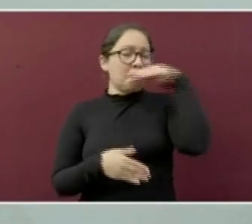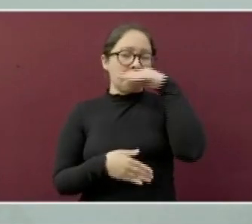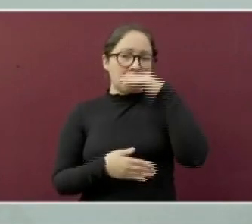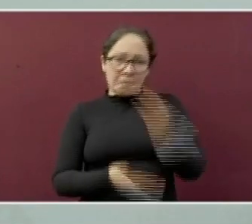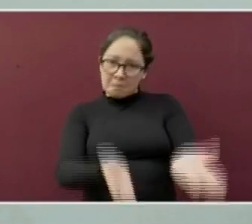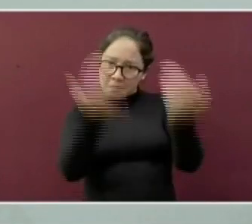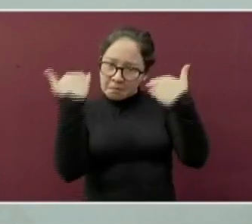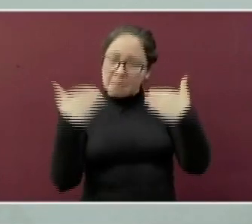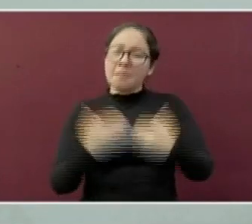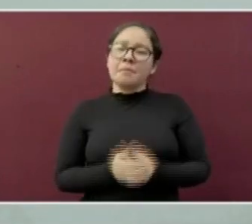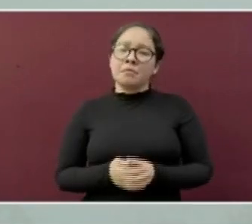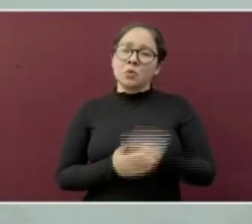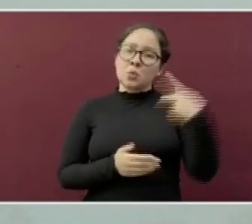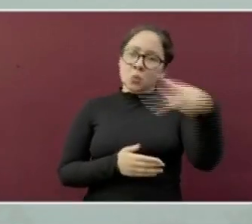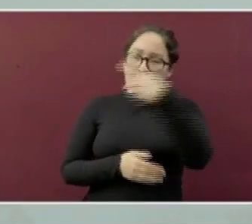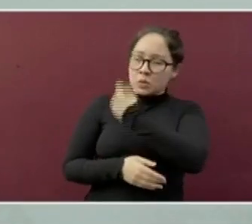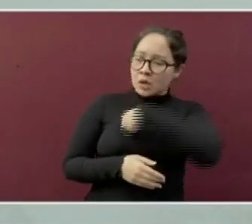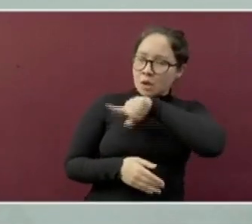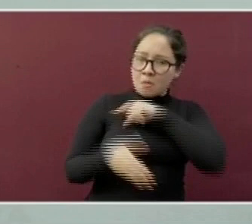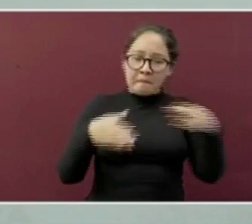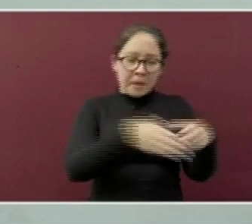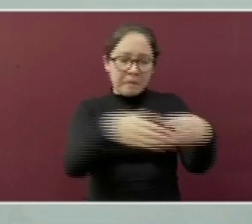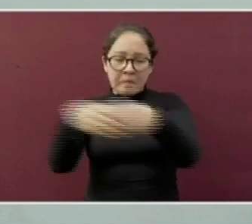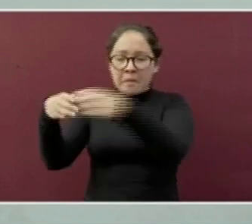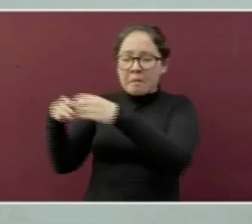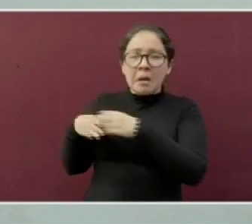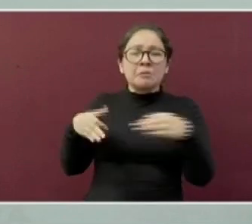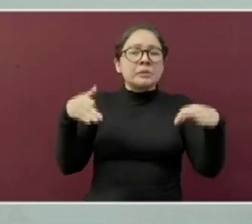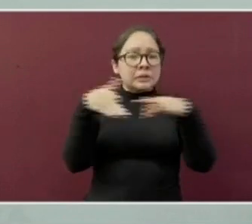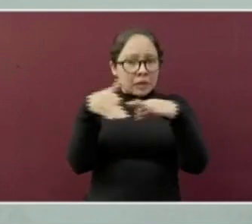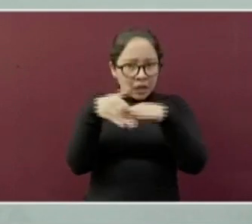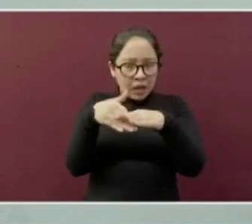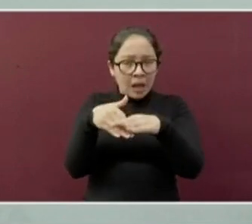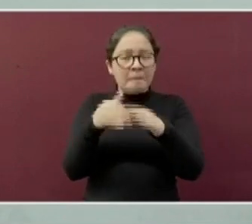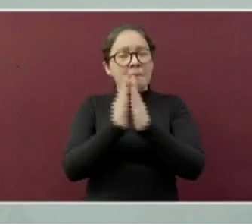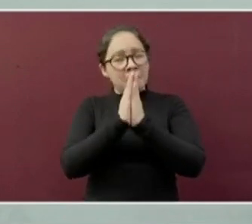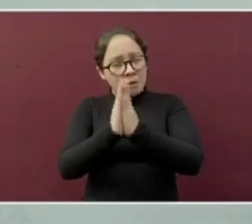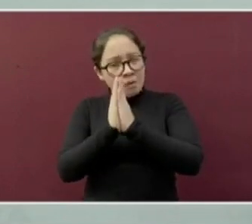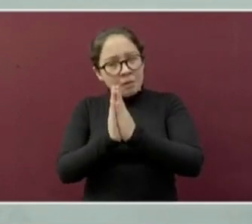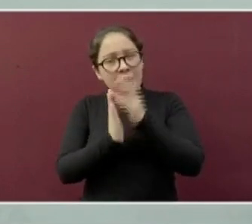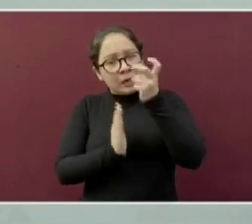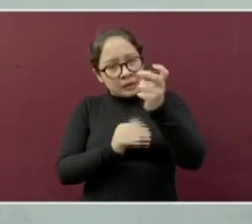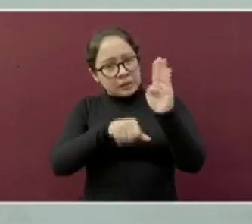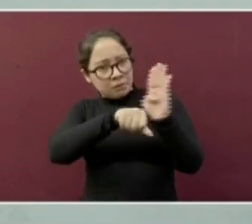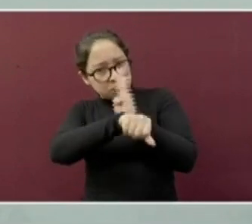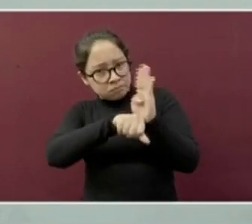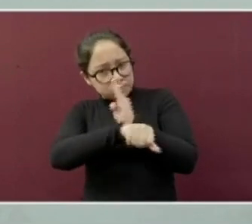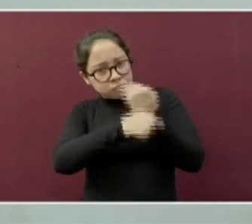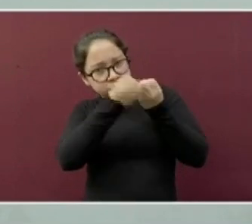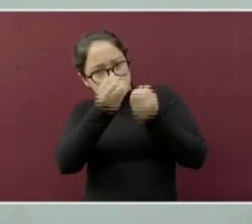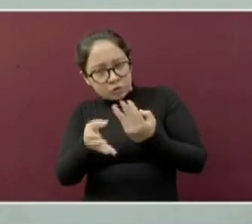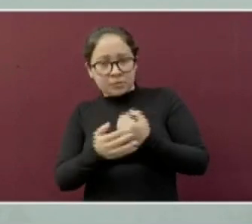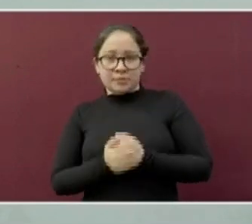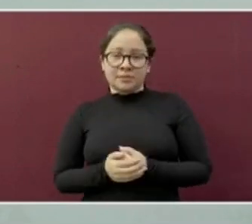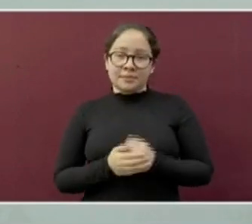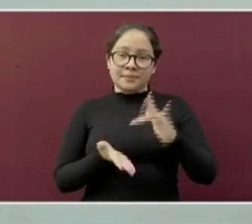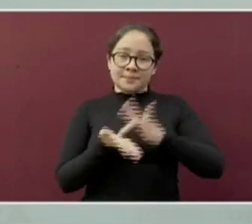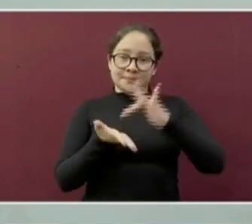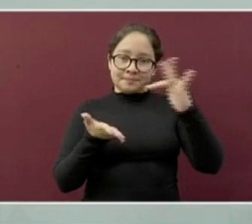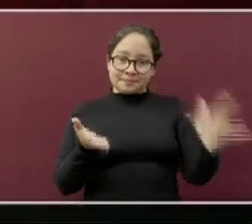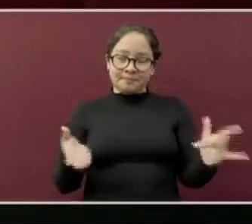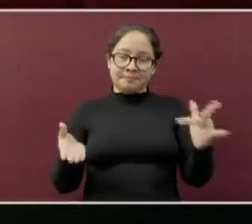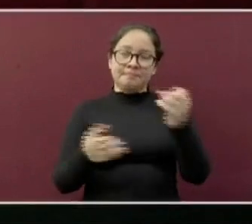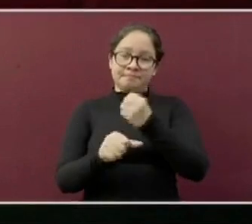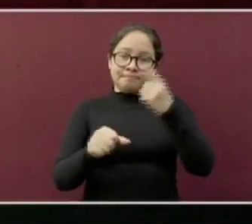acérquense a su jurisdicción sanitaria más cercana y reciban este beneficio. Gracias por el espacio.